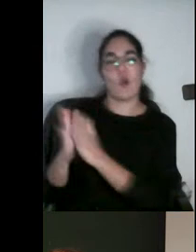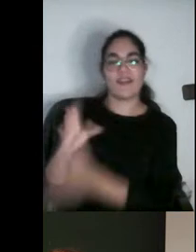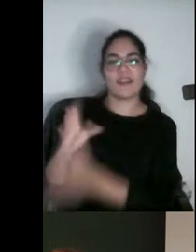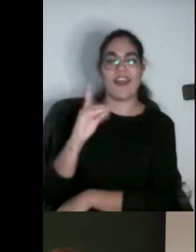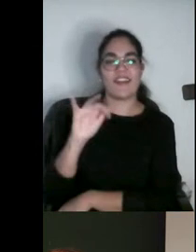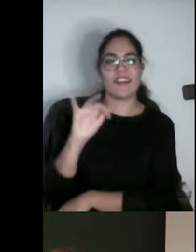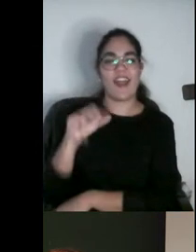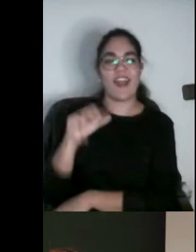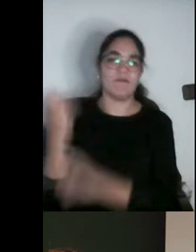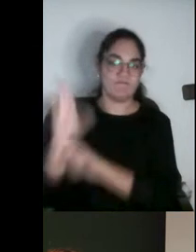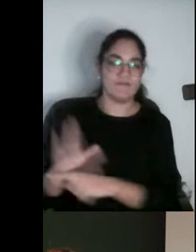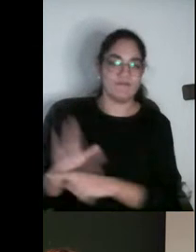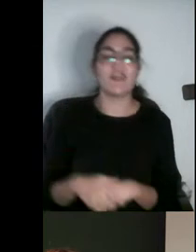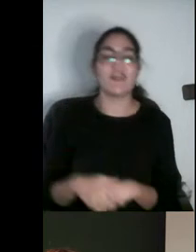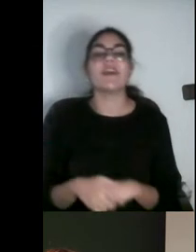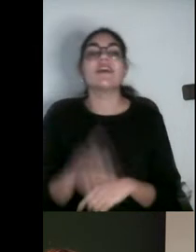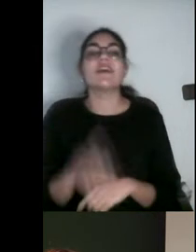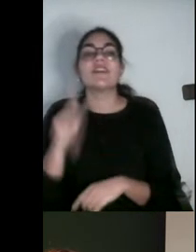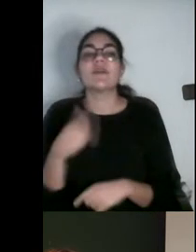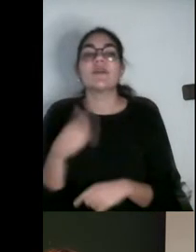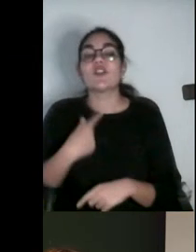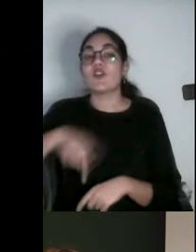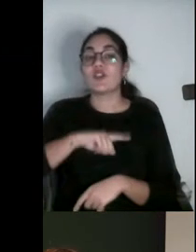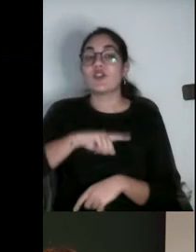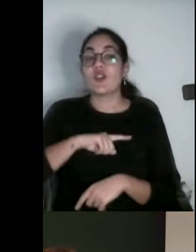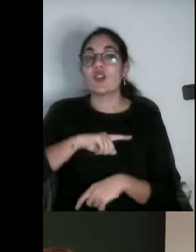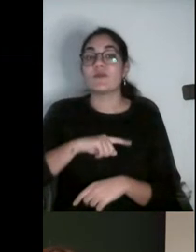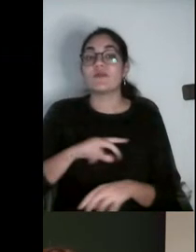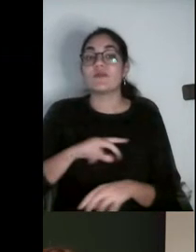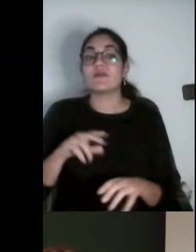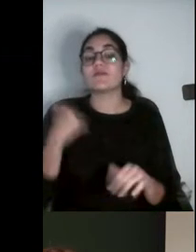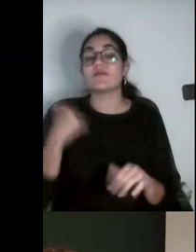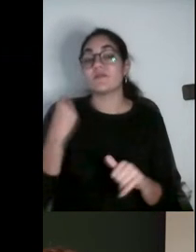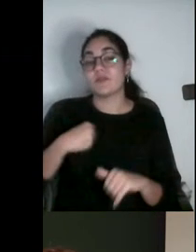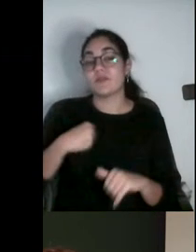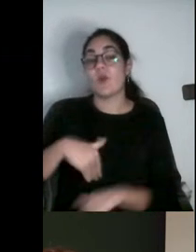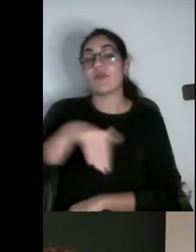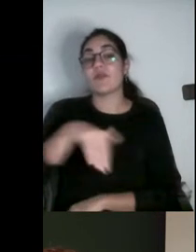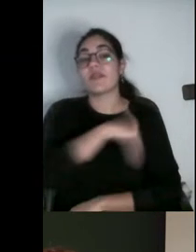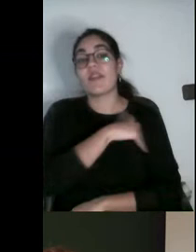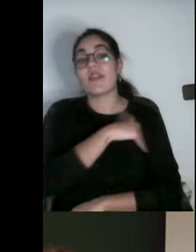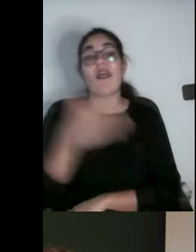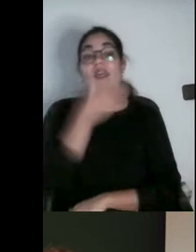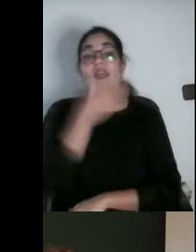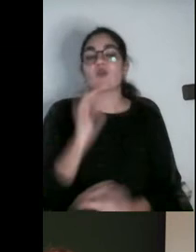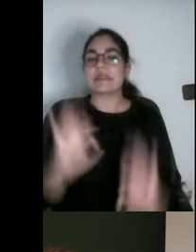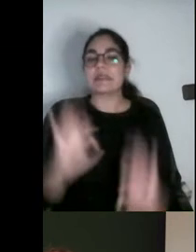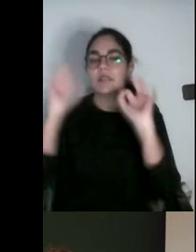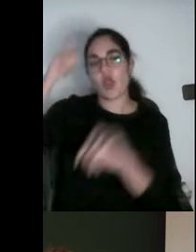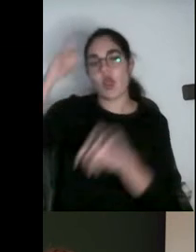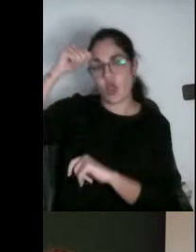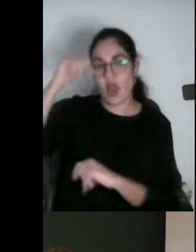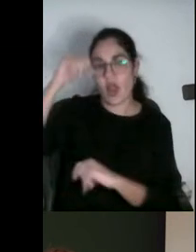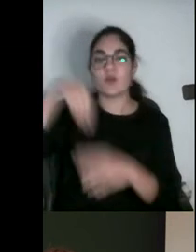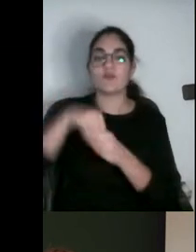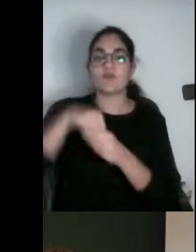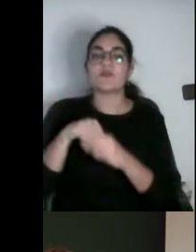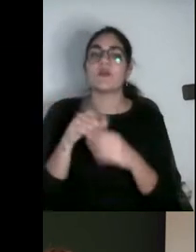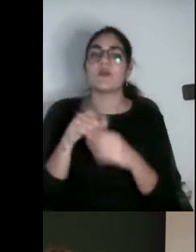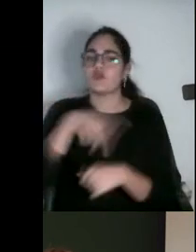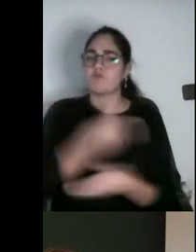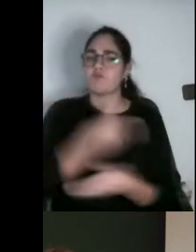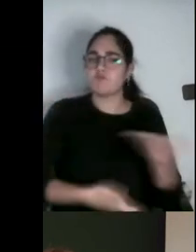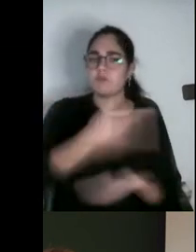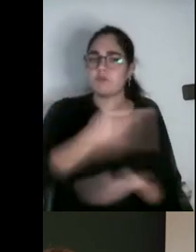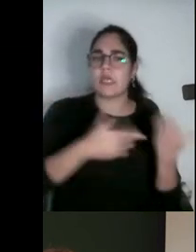Y, por último, también hemos colaborado con la escuela de doctorado en acciones formativas transversales, en concreto con la formación perspectiva de